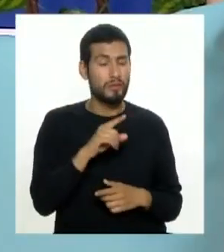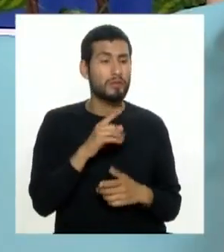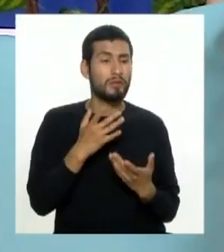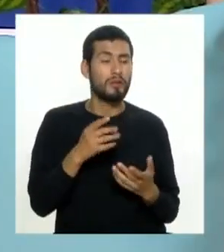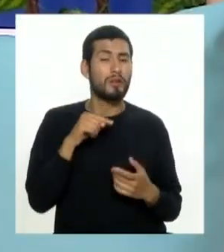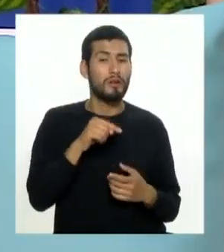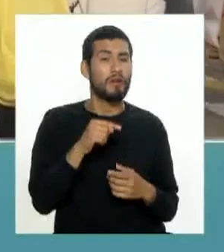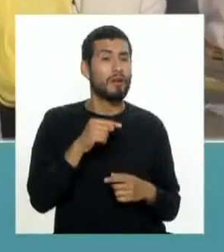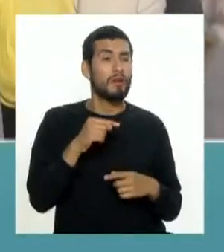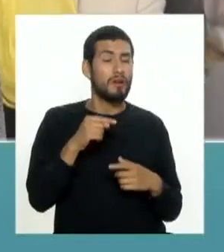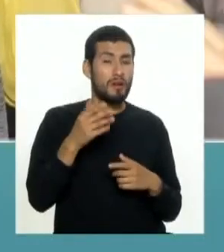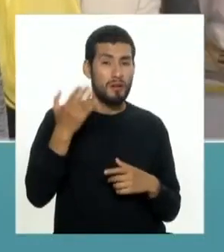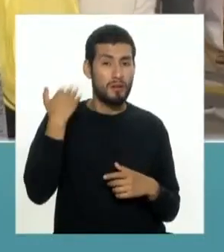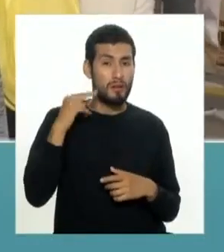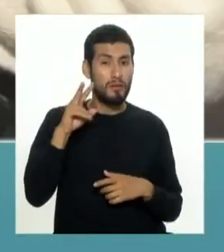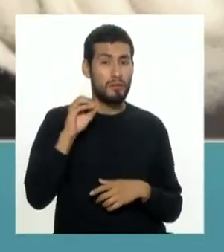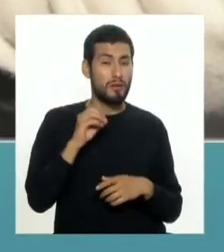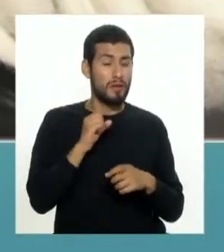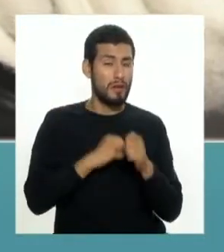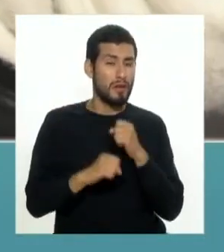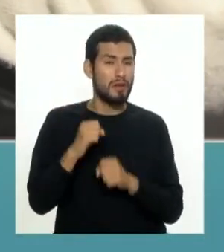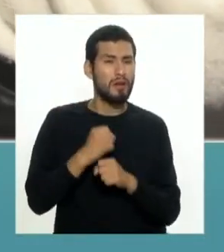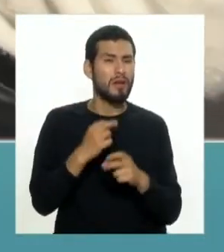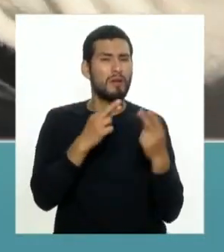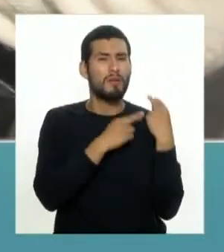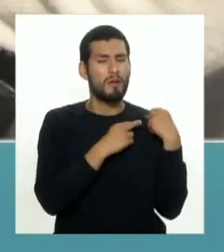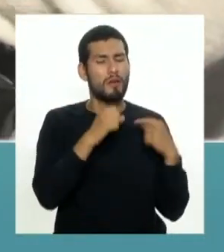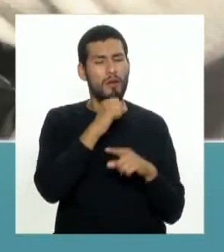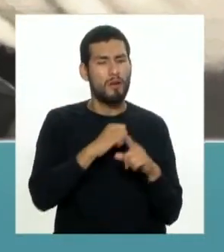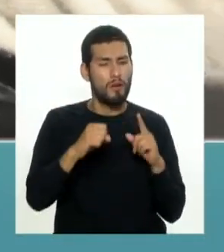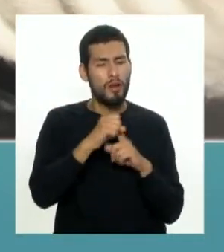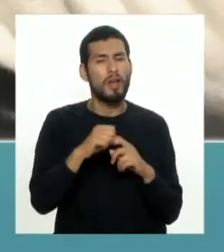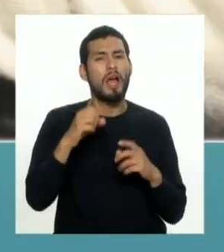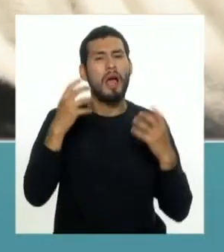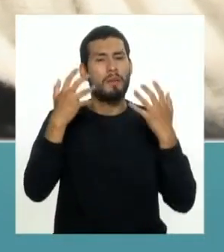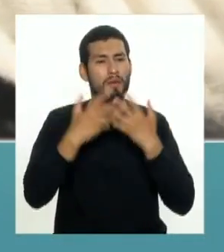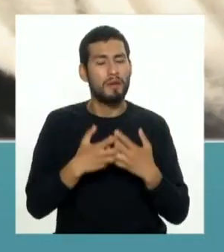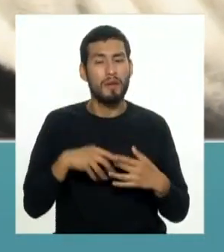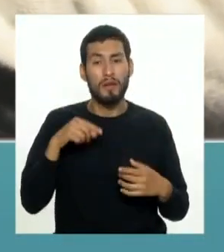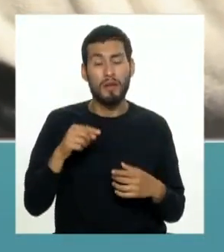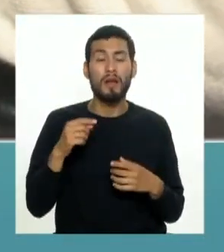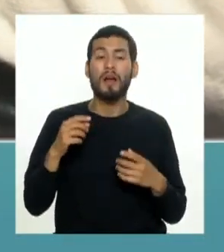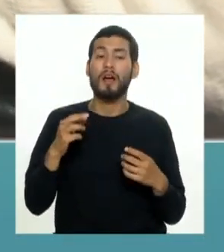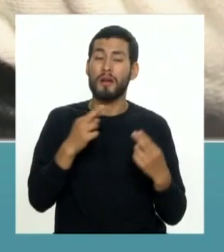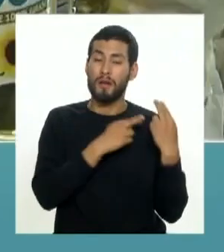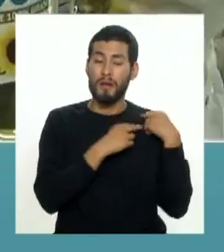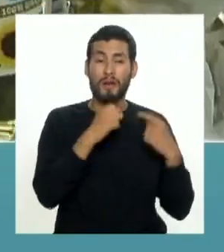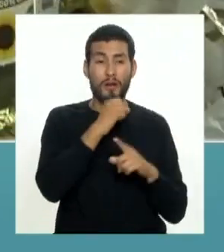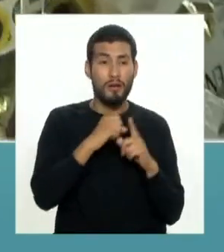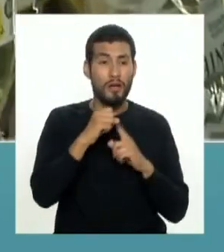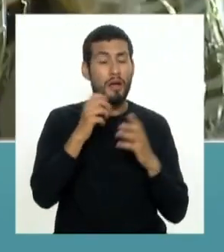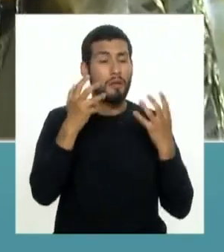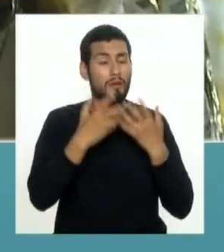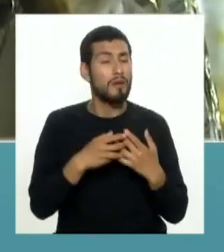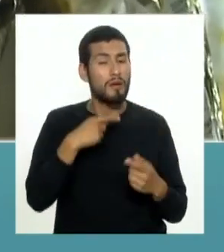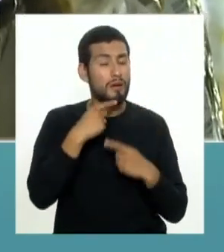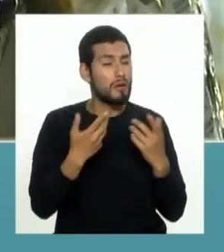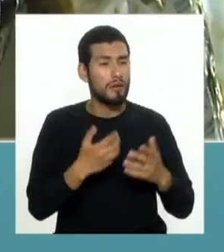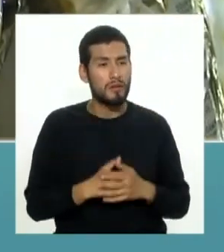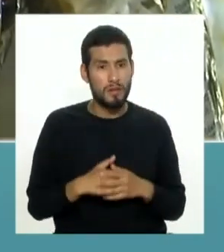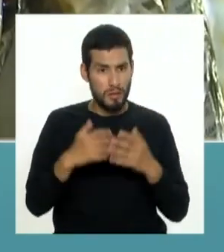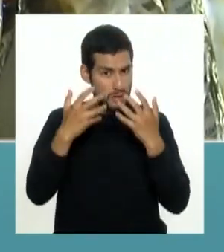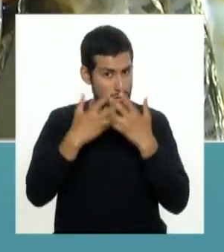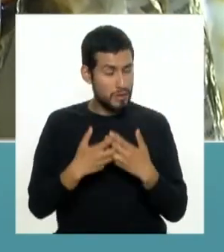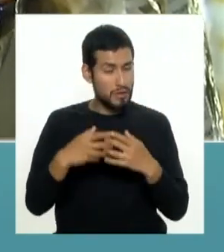de moda desde hace por lo menos 20 años que es responsabilidad social empresarial la responsabilidad social empresarial implica que las empresas